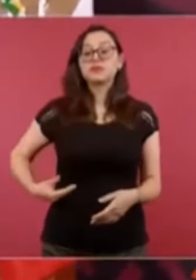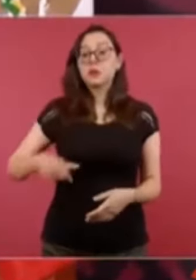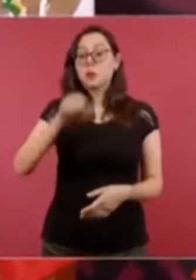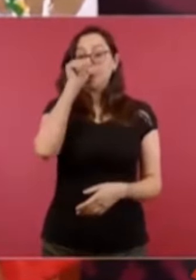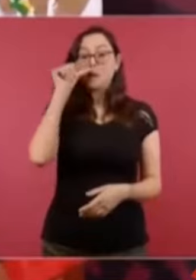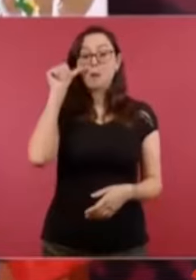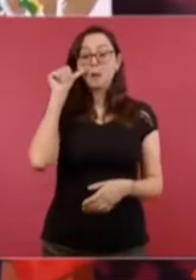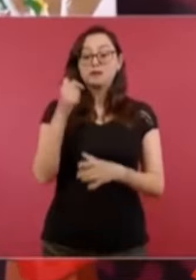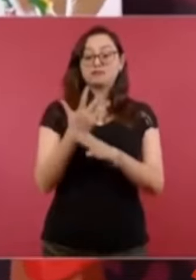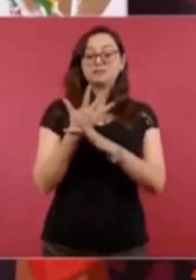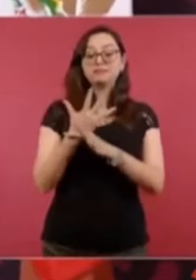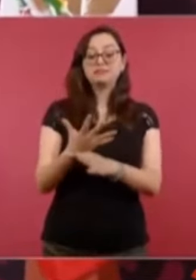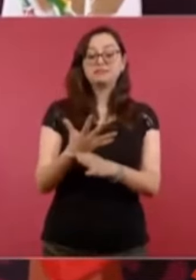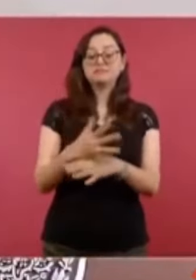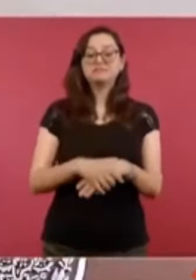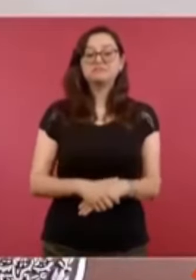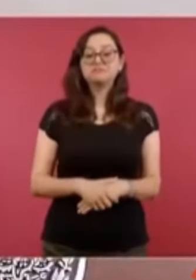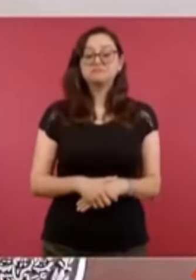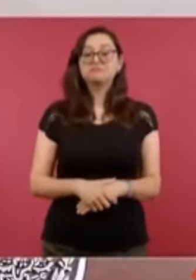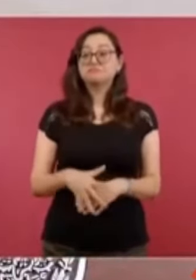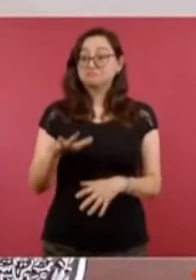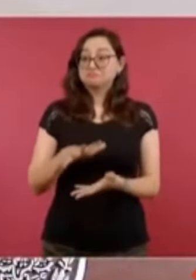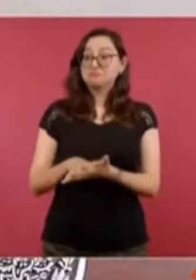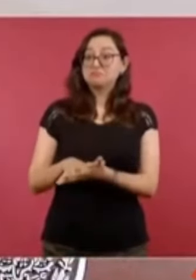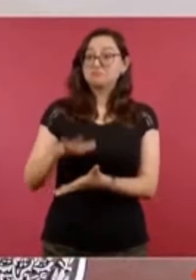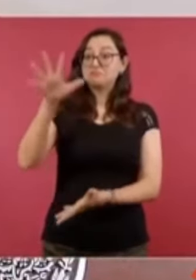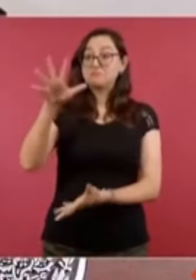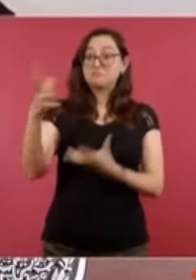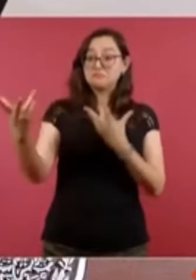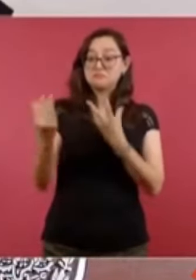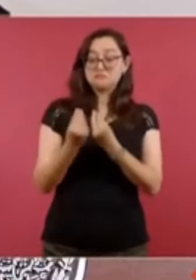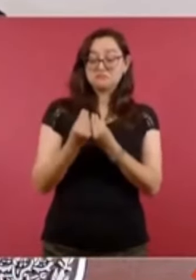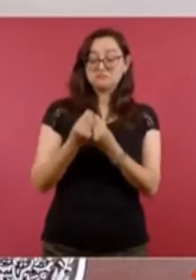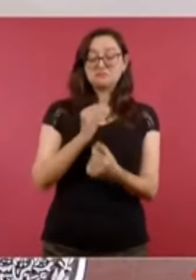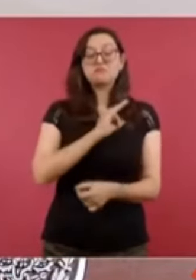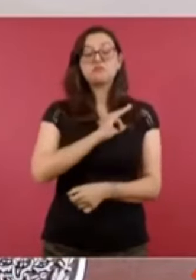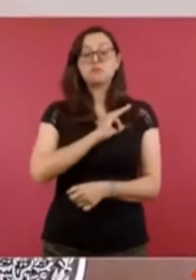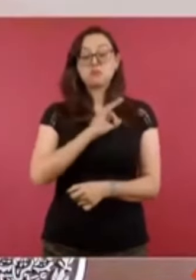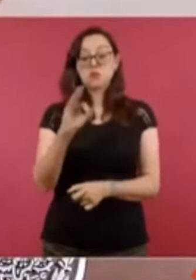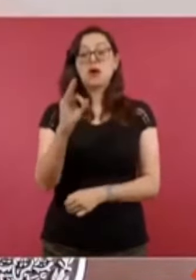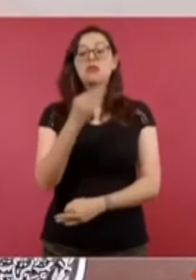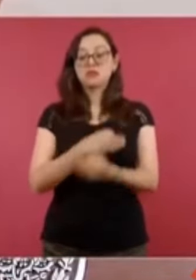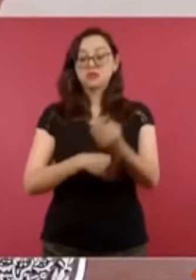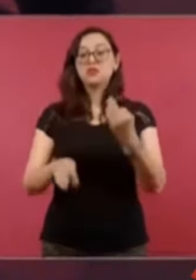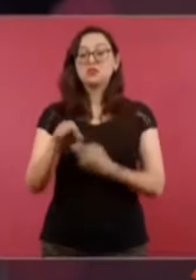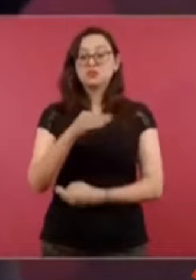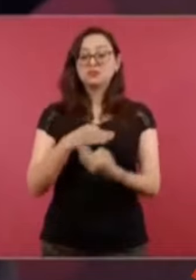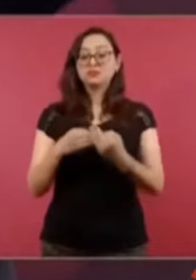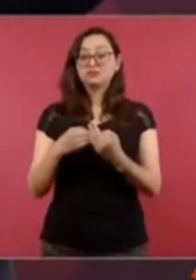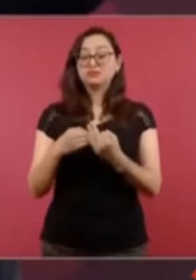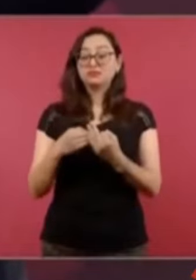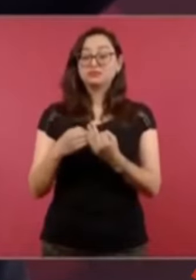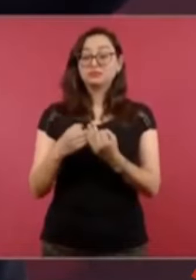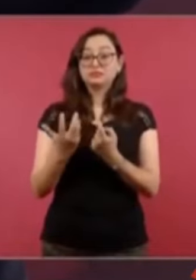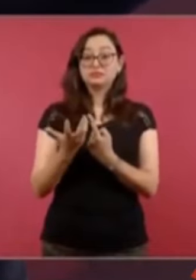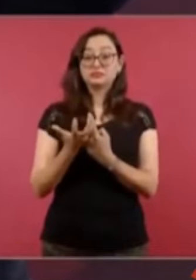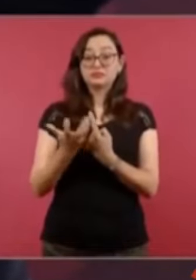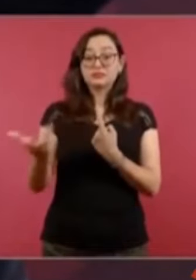sin el pueblo nada. Es que ellos pueden